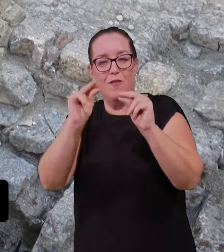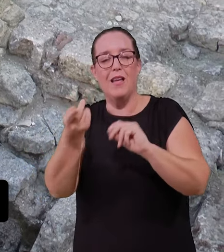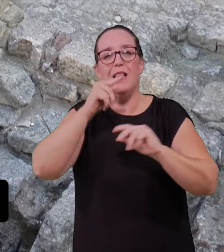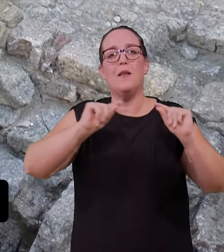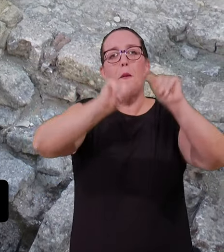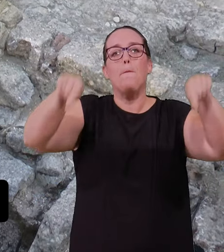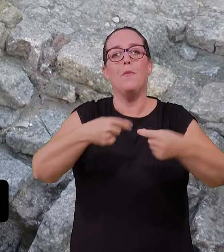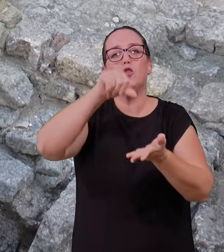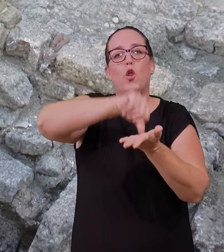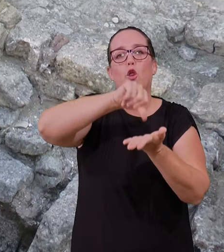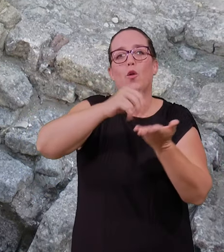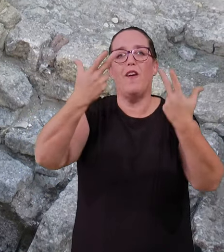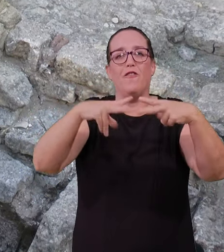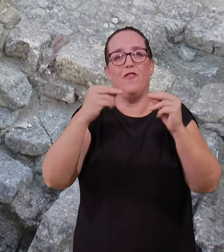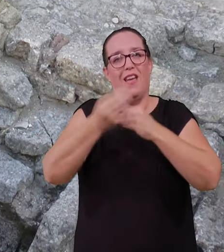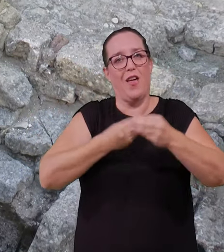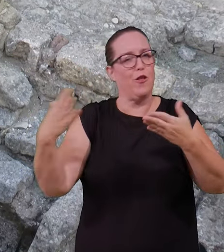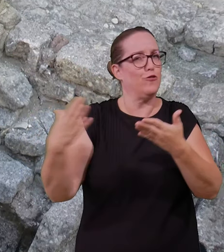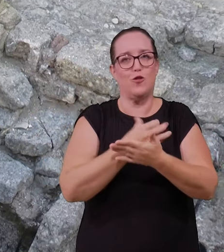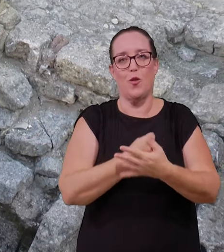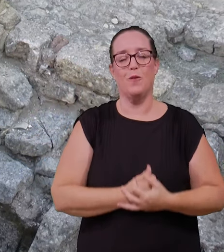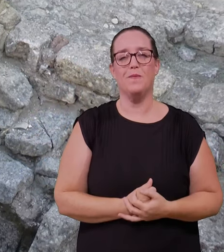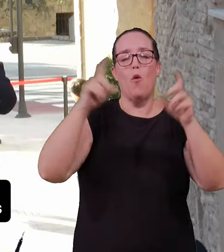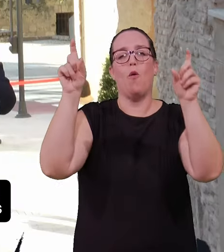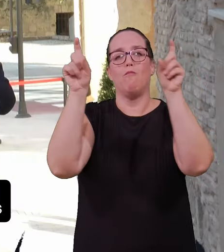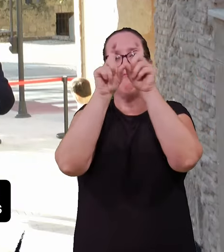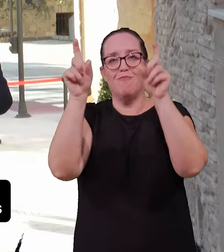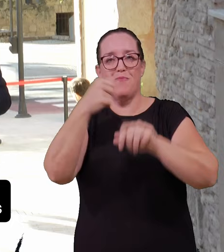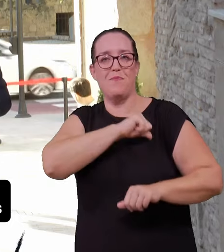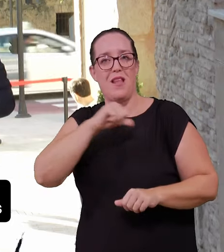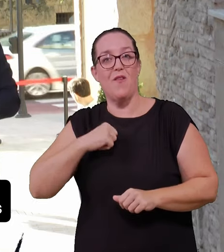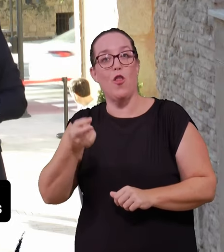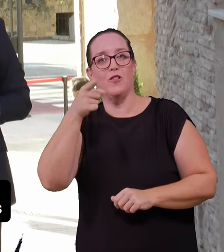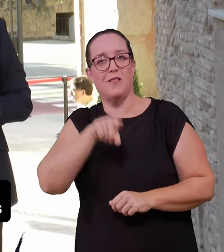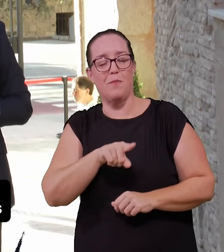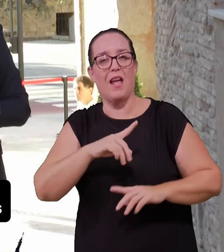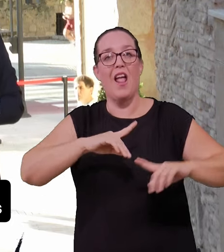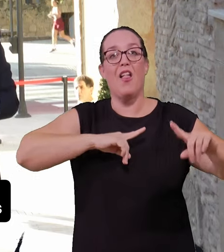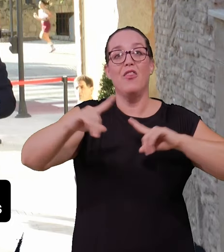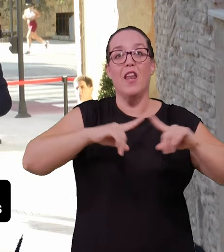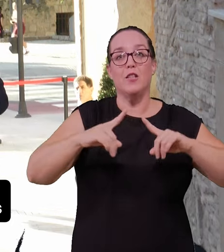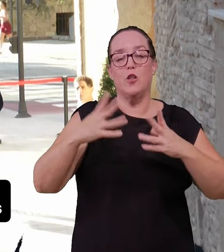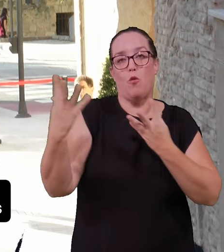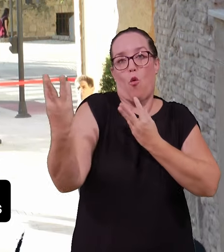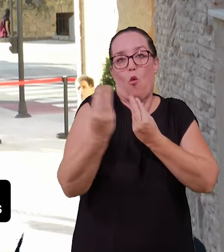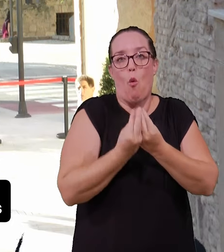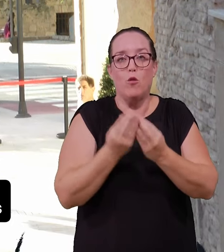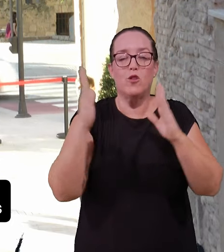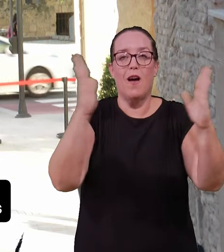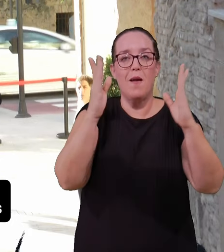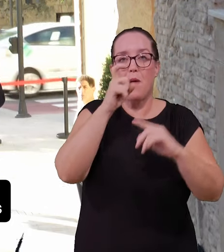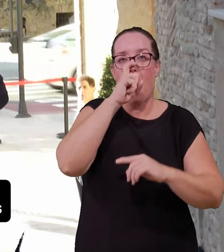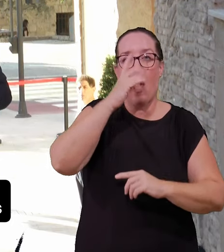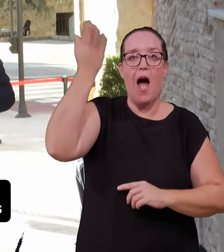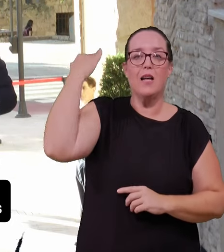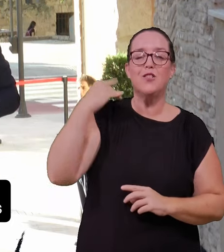o el inicio de contactos sobre los cinco grandes pactos de ciudad. En la gestión pública, con otros concejales que se han incorporado desde el